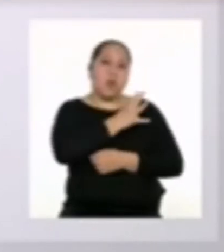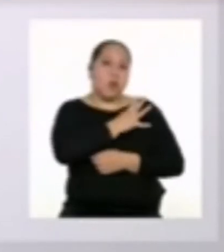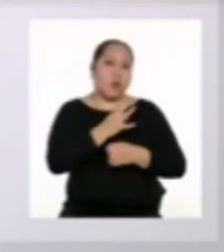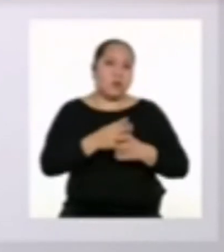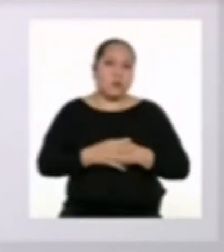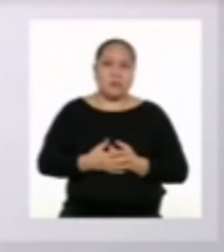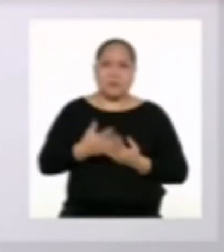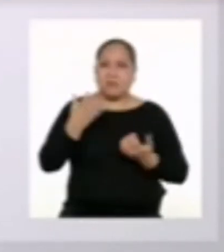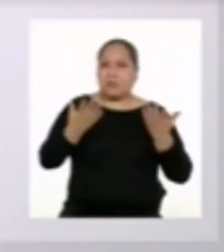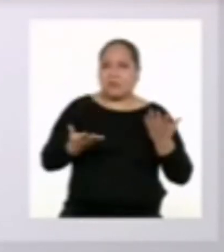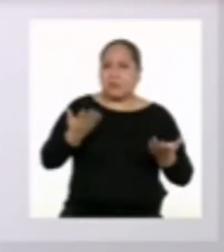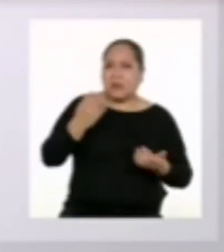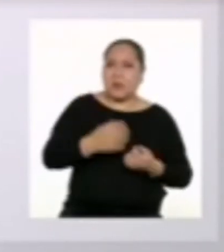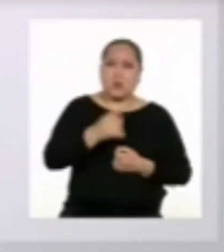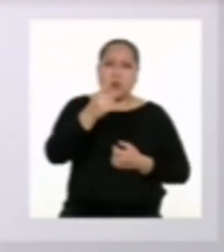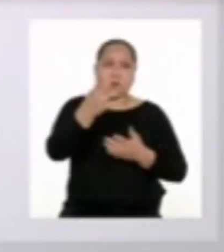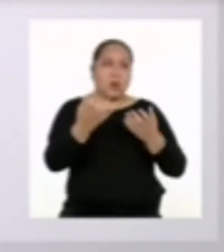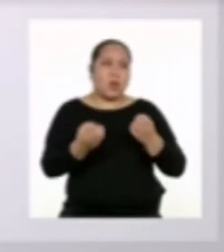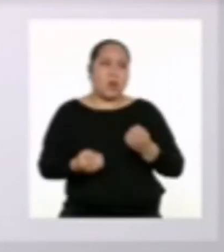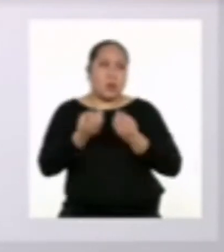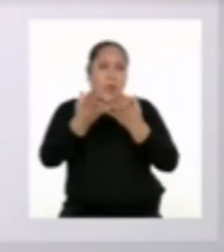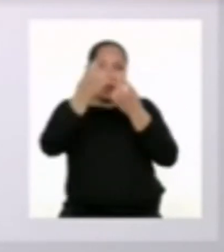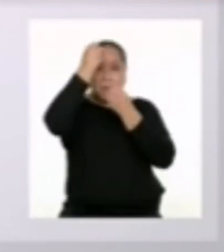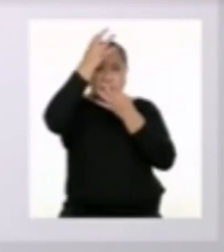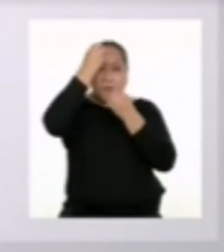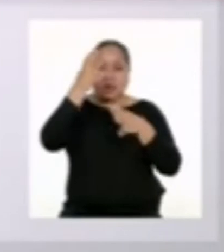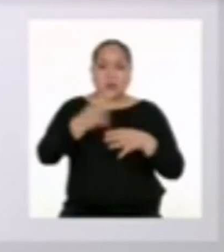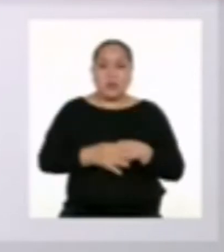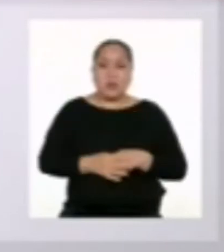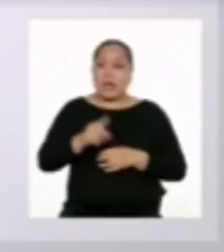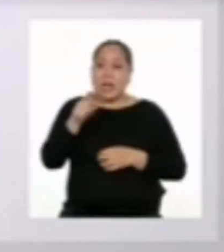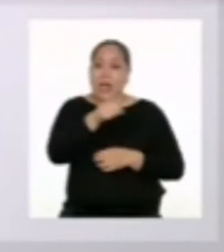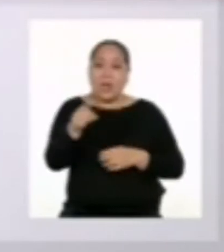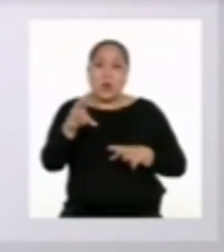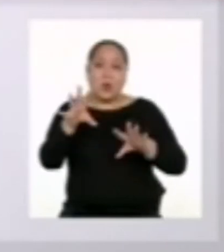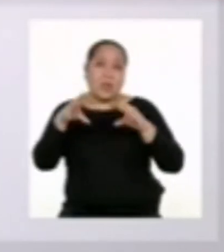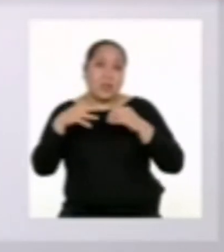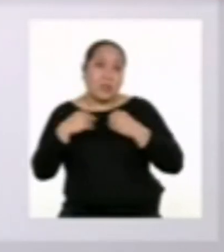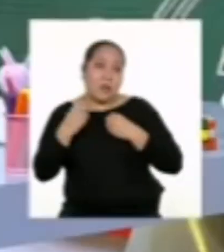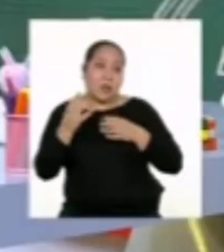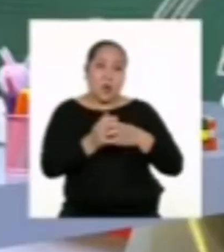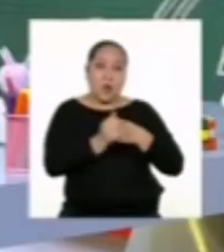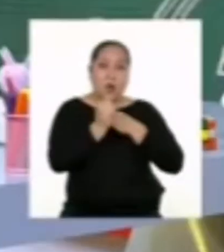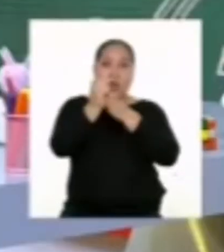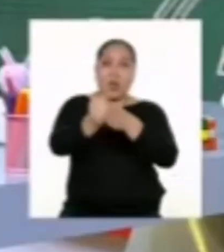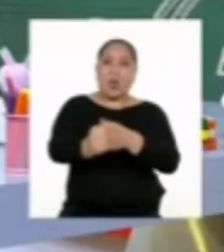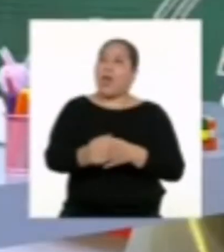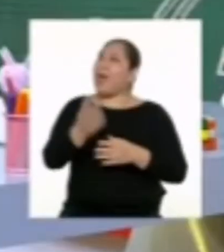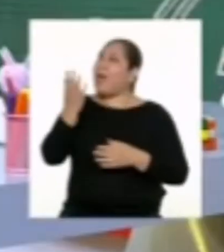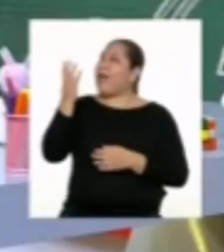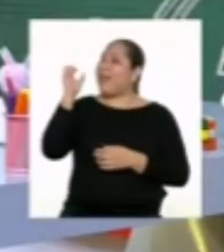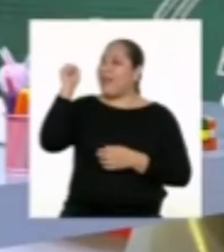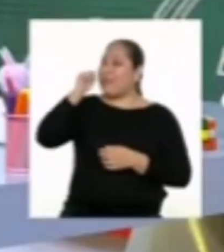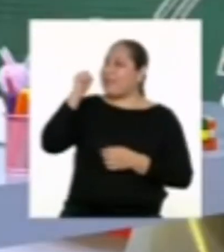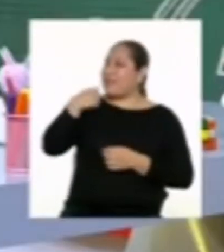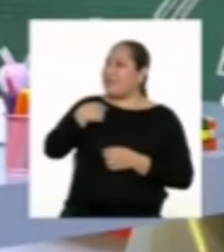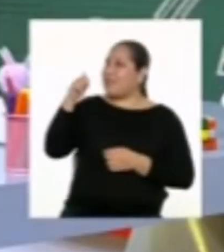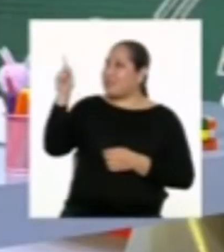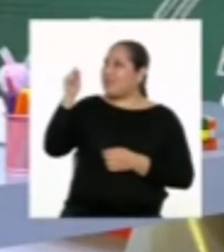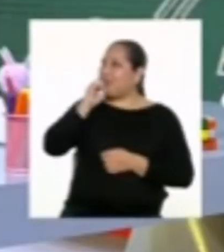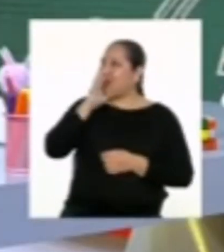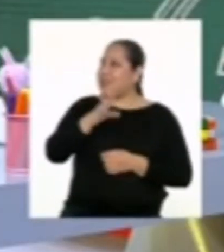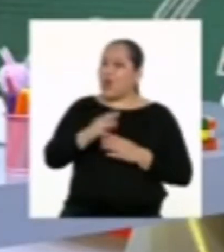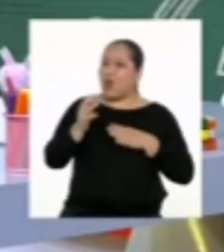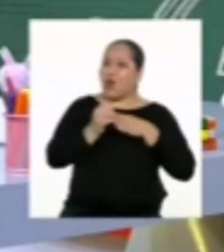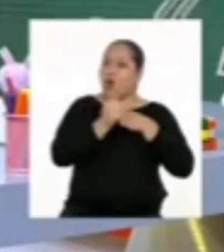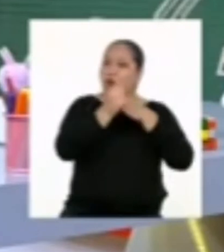secundaria. Puede ser que queramos informar, convencer, orientar... ¡Eso es! Justo lo que acaba